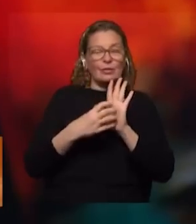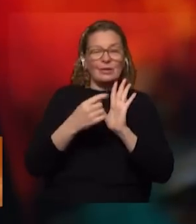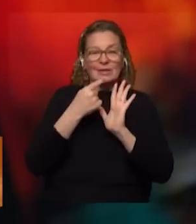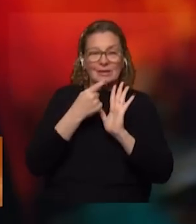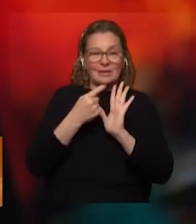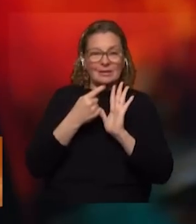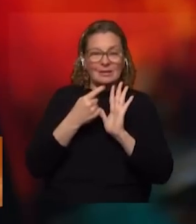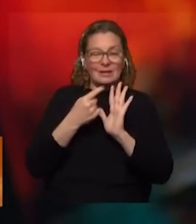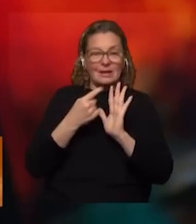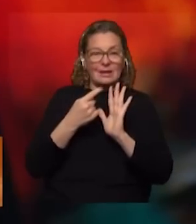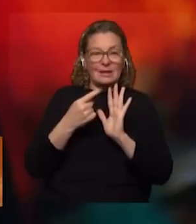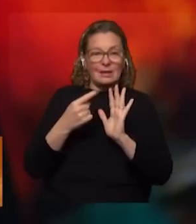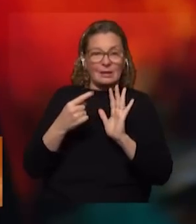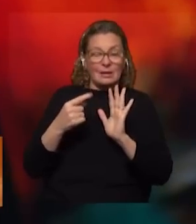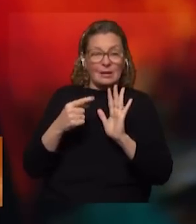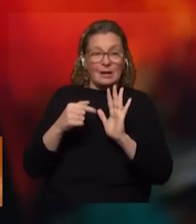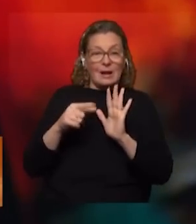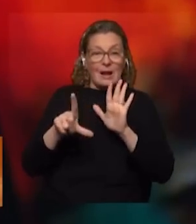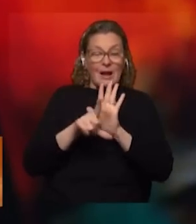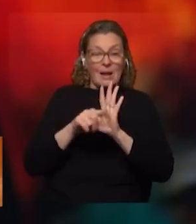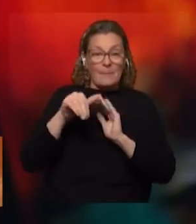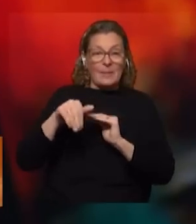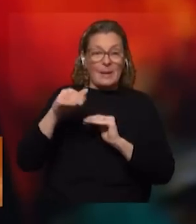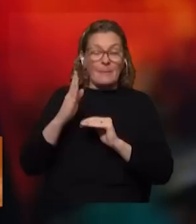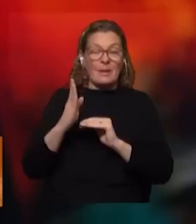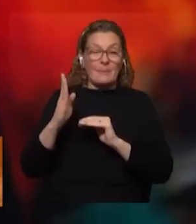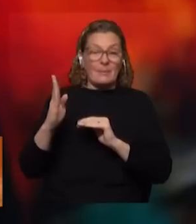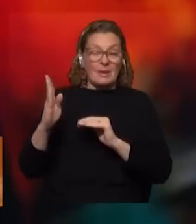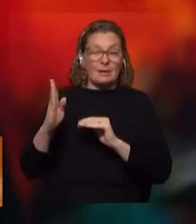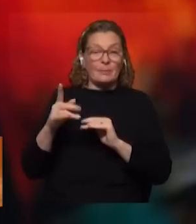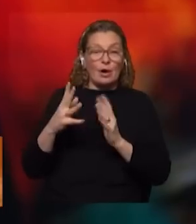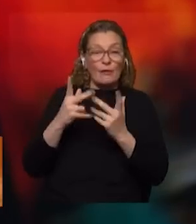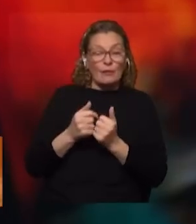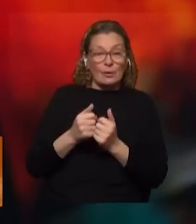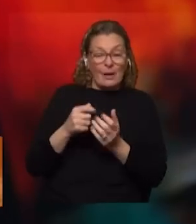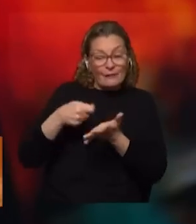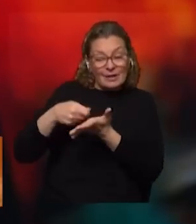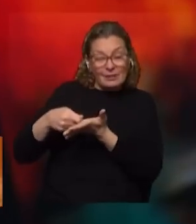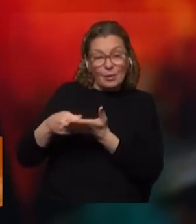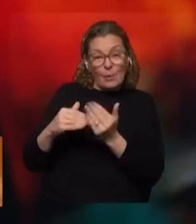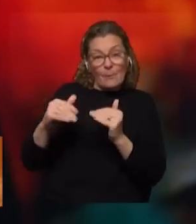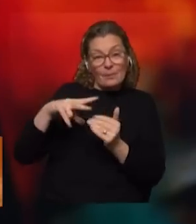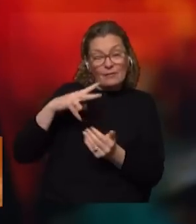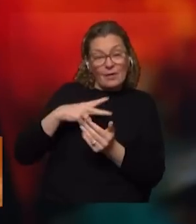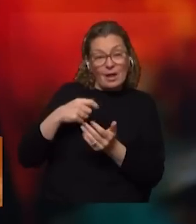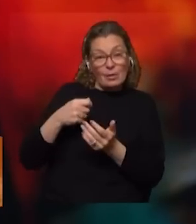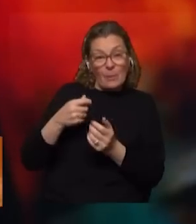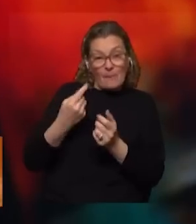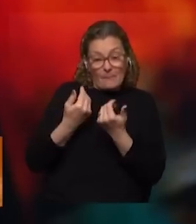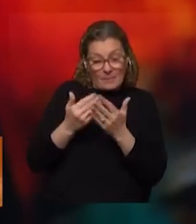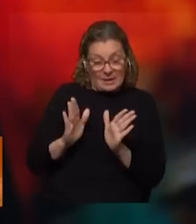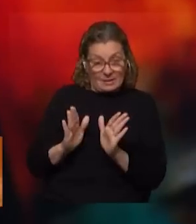sí colide directamente con la ley de PPP, ¿sí? Pero se usa el mismo formato financiero que es el privado gasta al principio